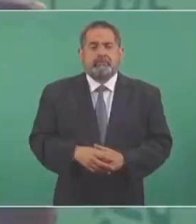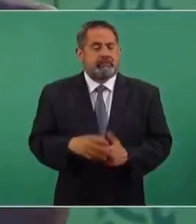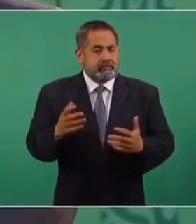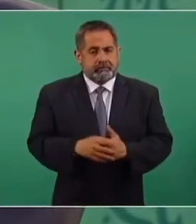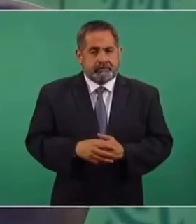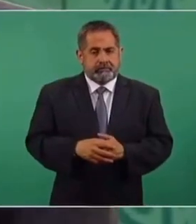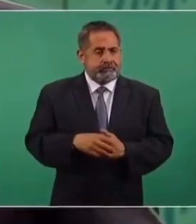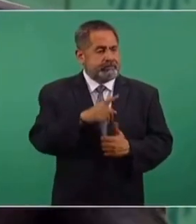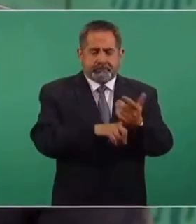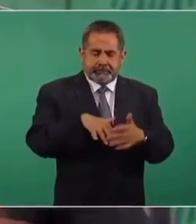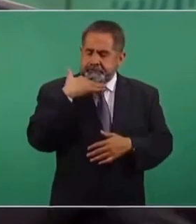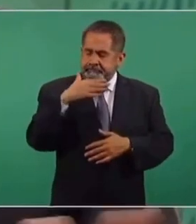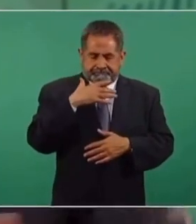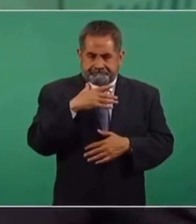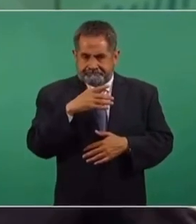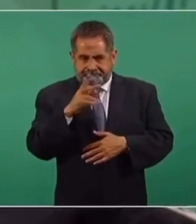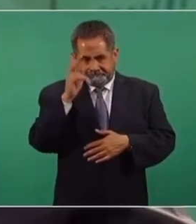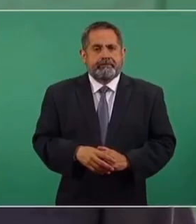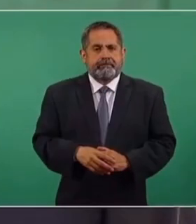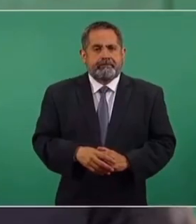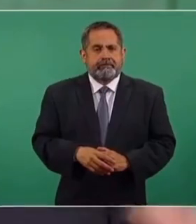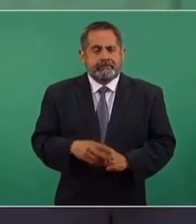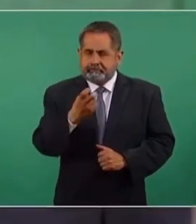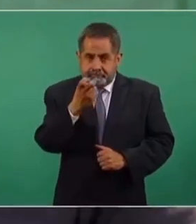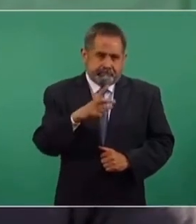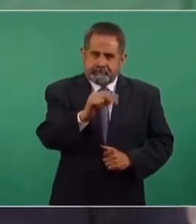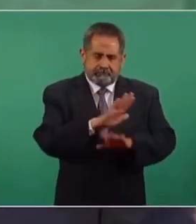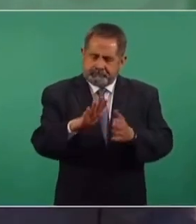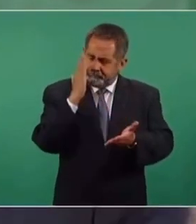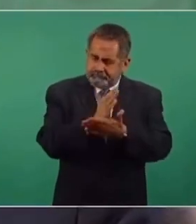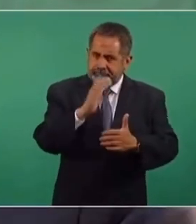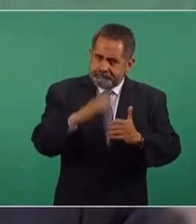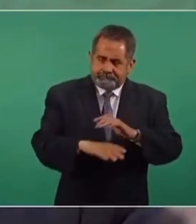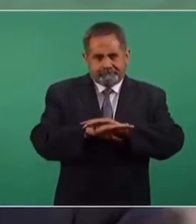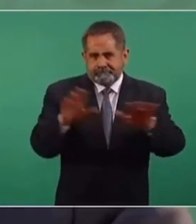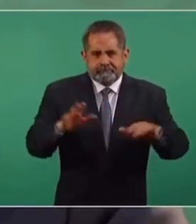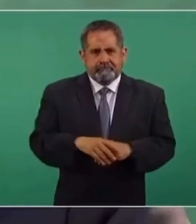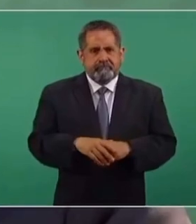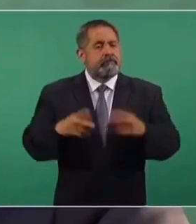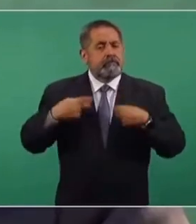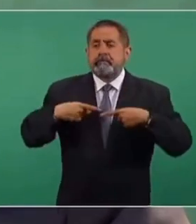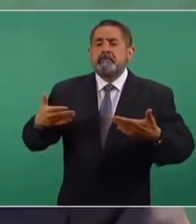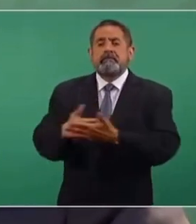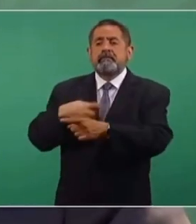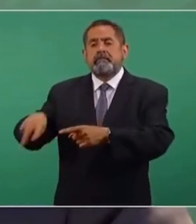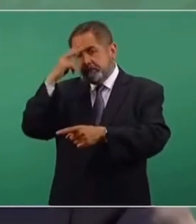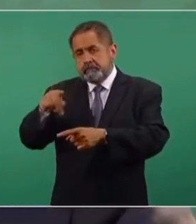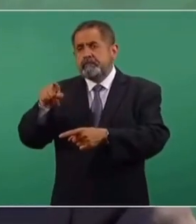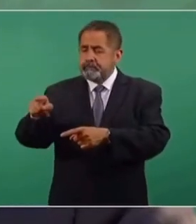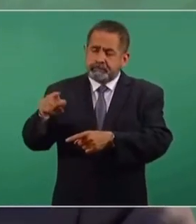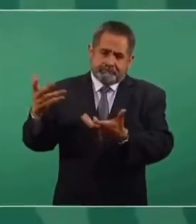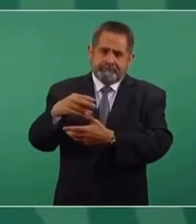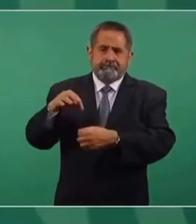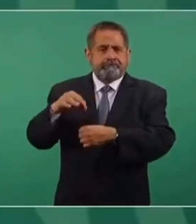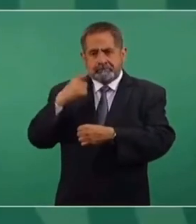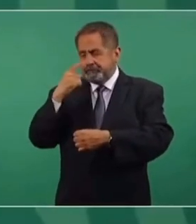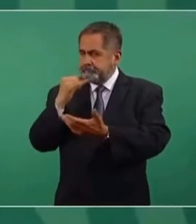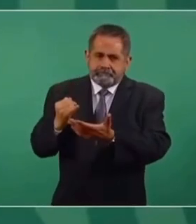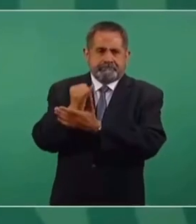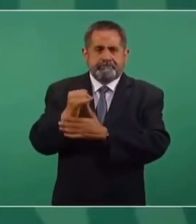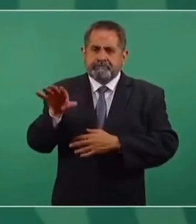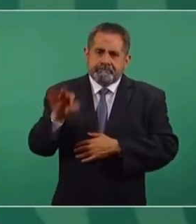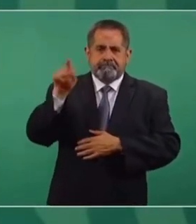Es una adulteración por completo de la democracia. Eso no, ya se acabó. Son los ciudadanos los que deben de